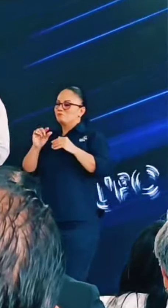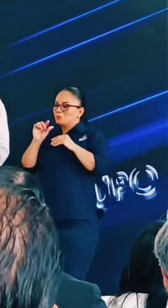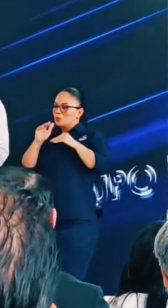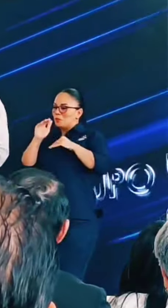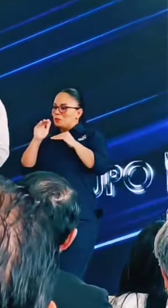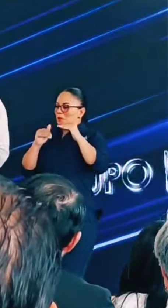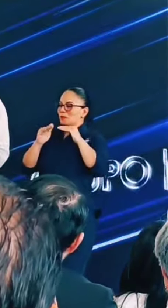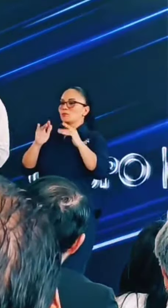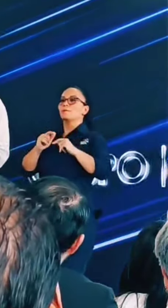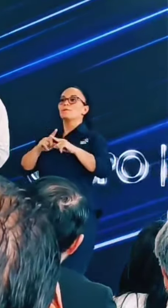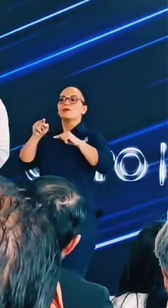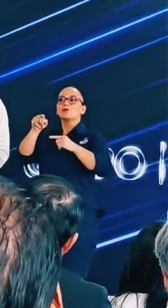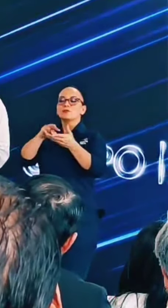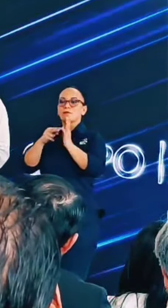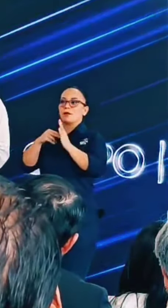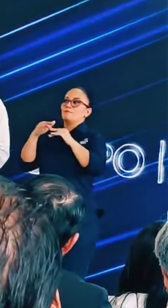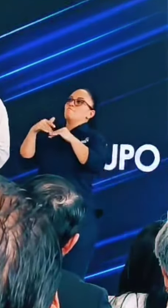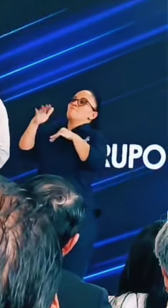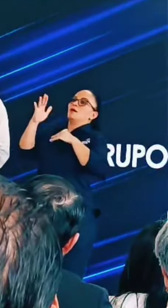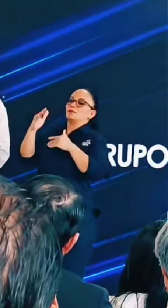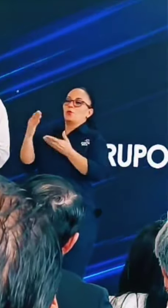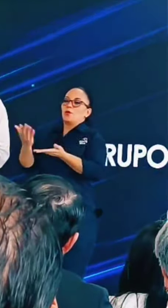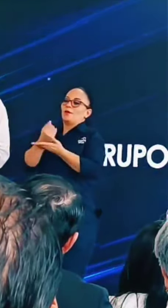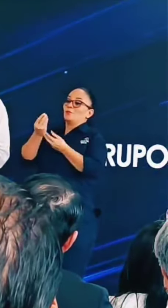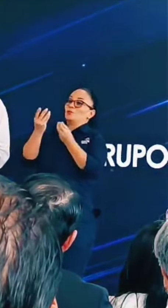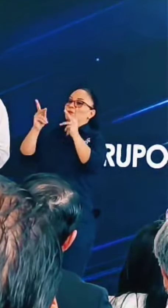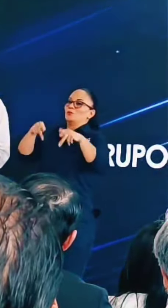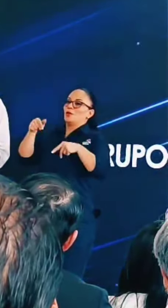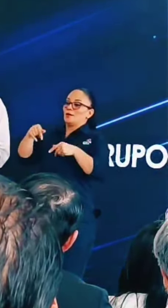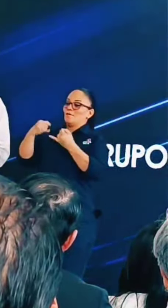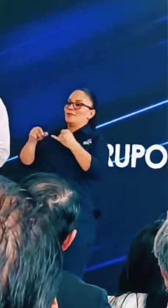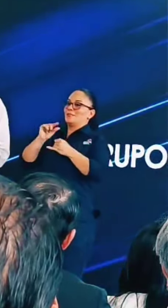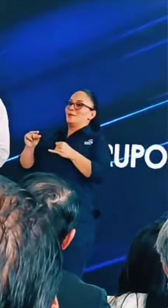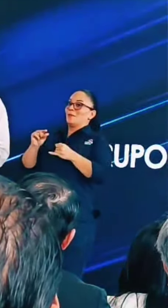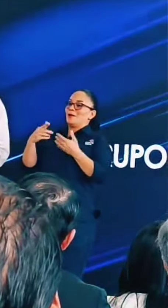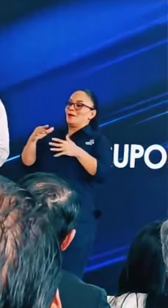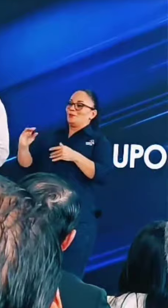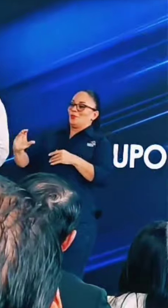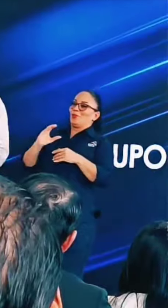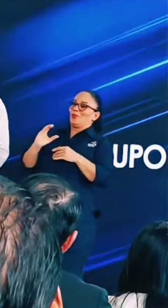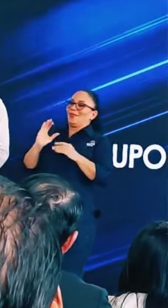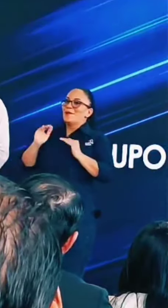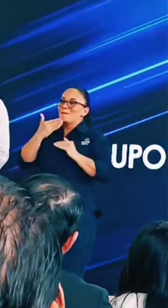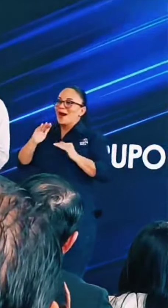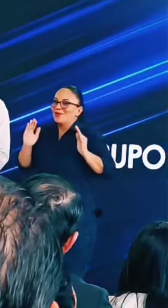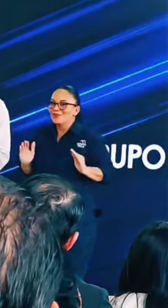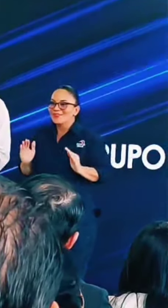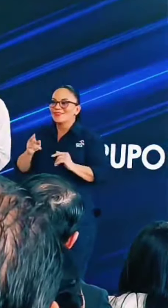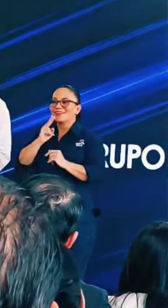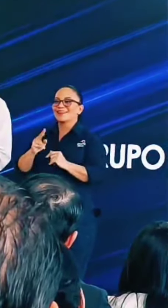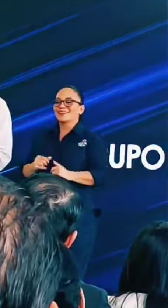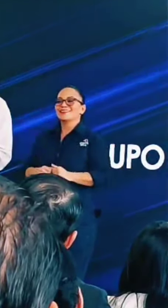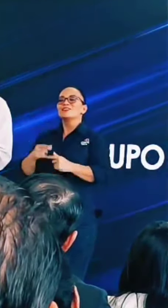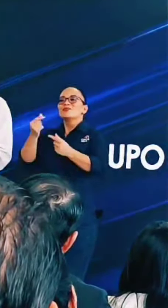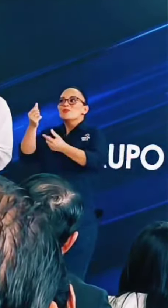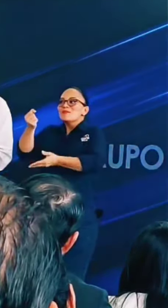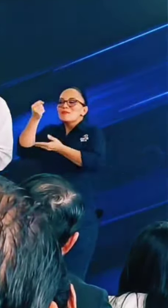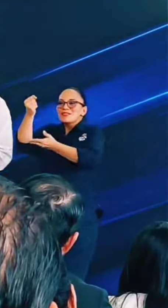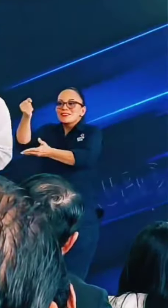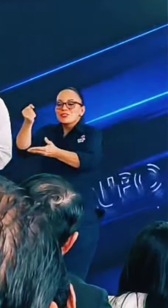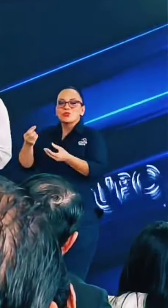póngale. Eso es más de lo que nos ganamos muchos en un fin de semana malo aquí. Es una inversión